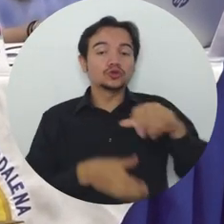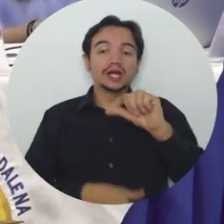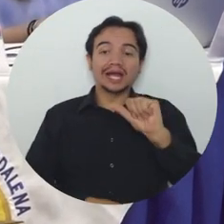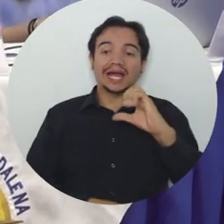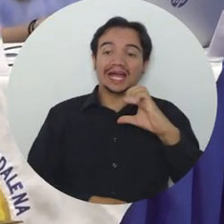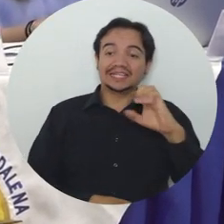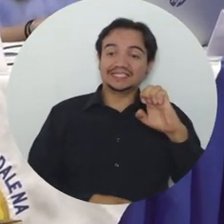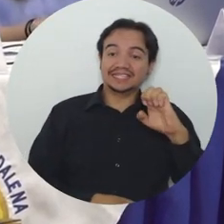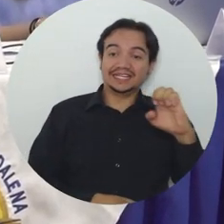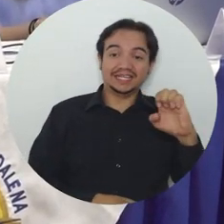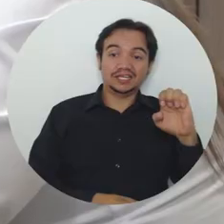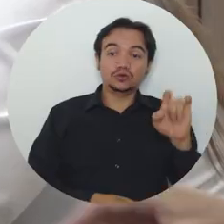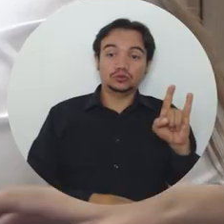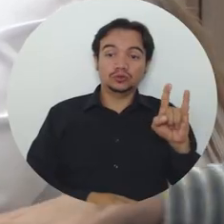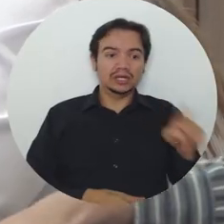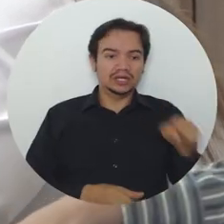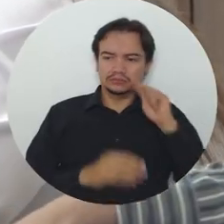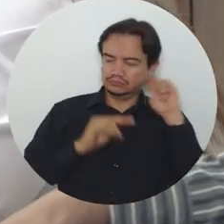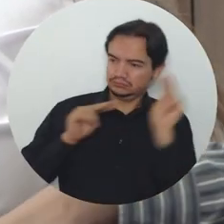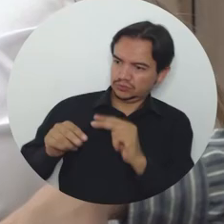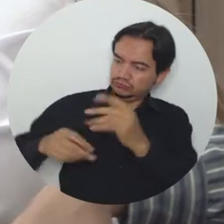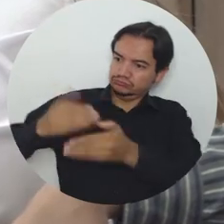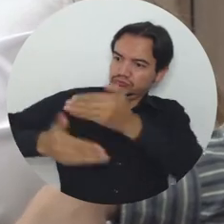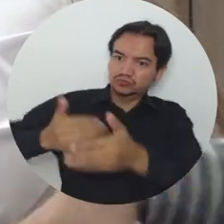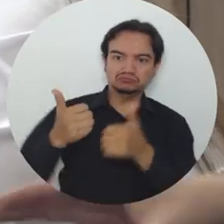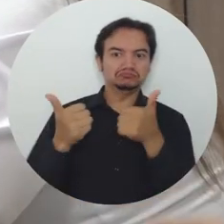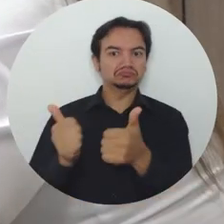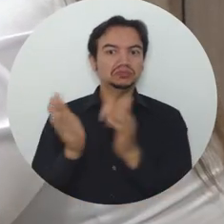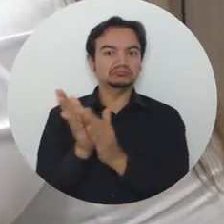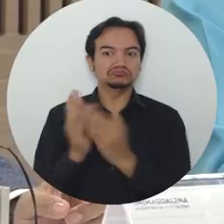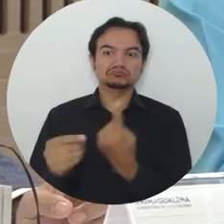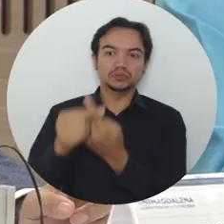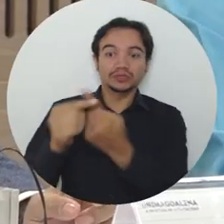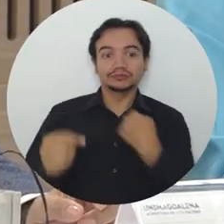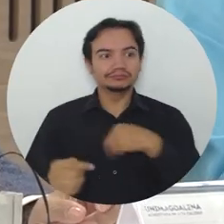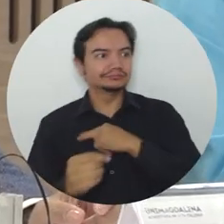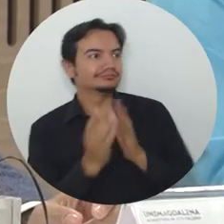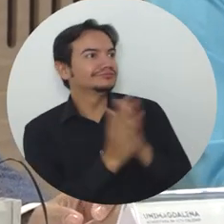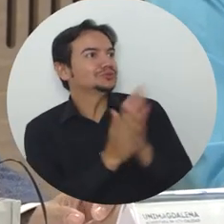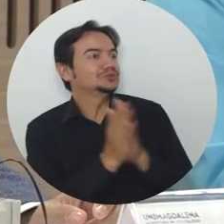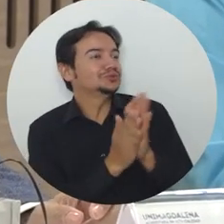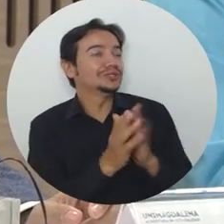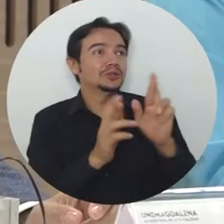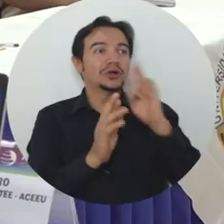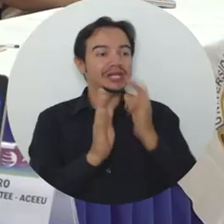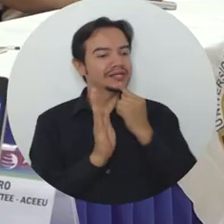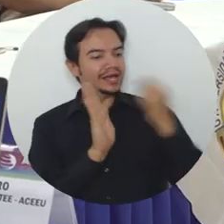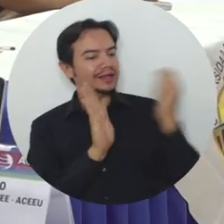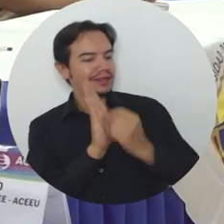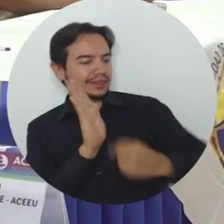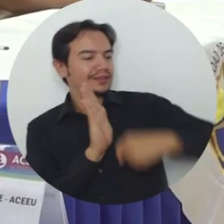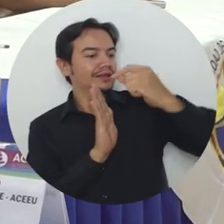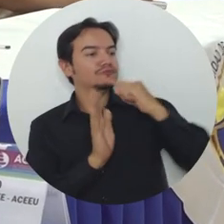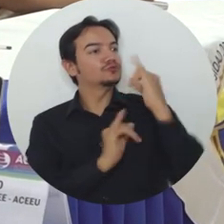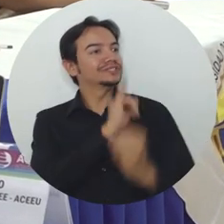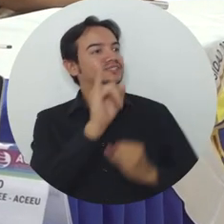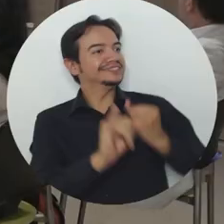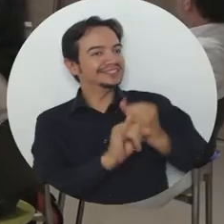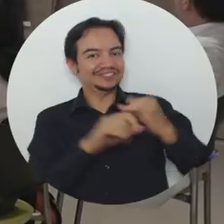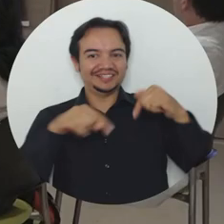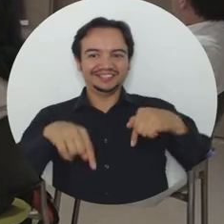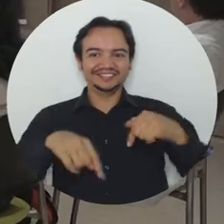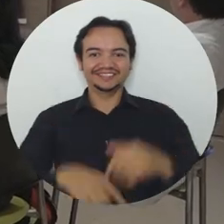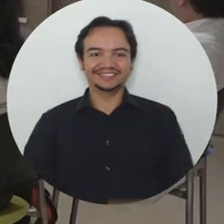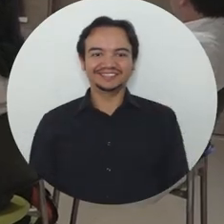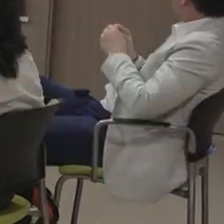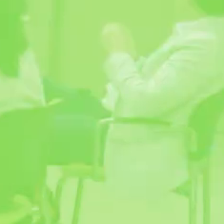Consejo de Acreditación ASEU, cuyo desarrollo lo calificaron como favorable y aumentó la expectativa por conseguir la acreditación internacional